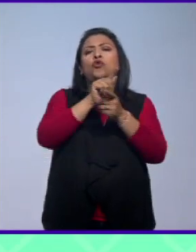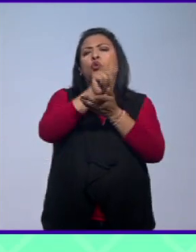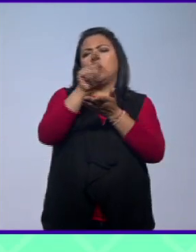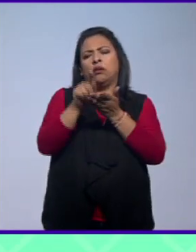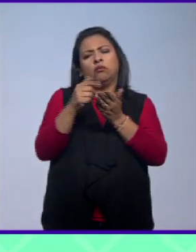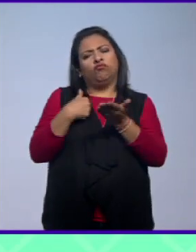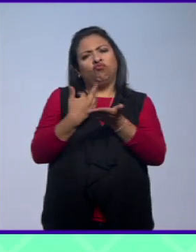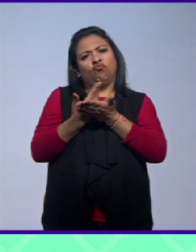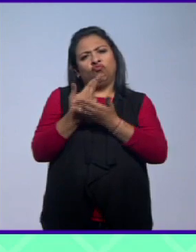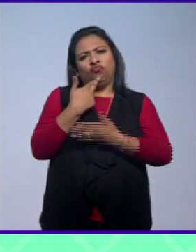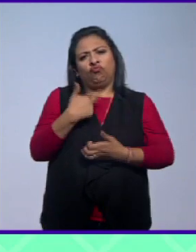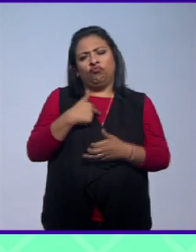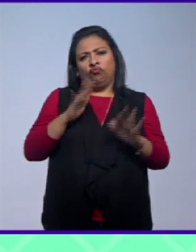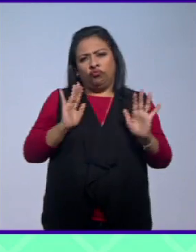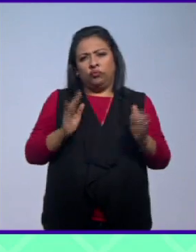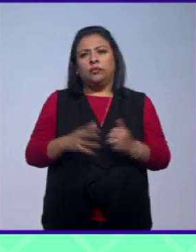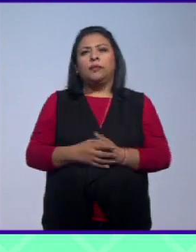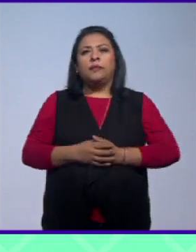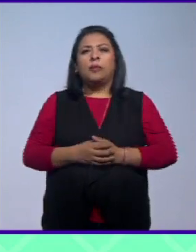esperamos sus comentarios